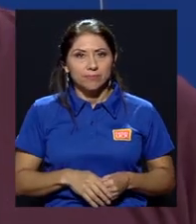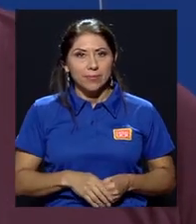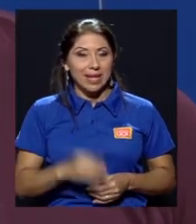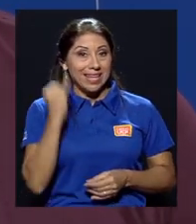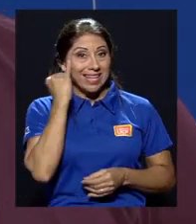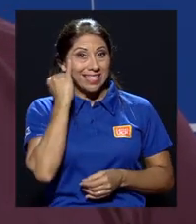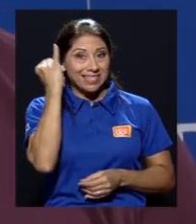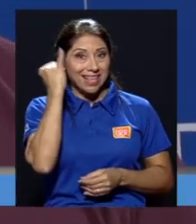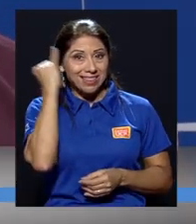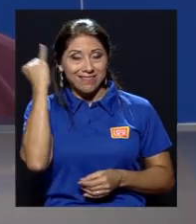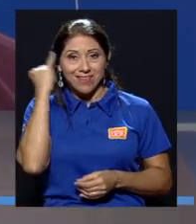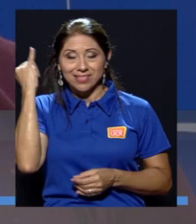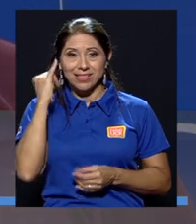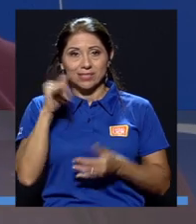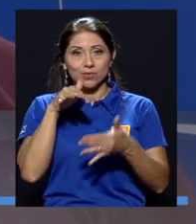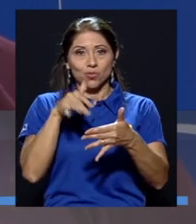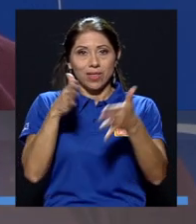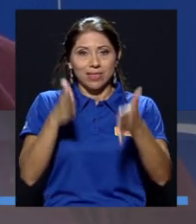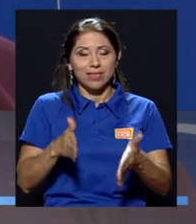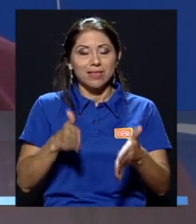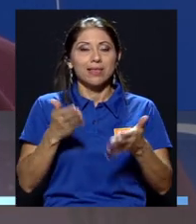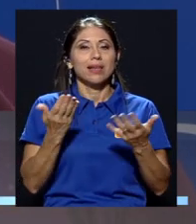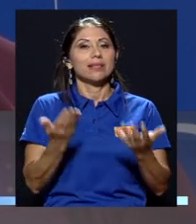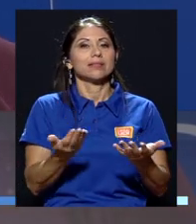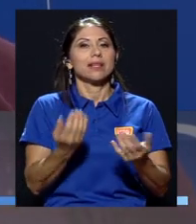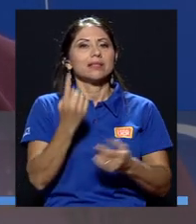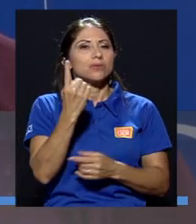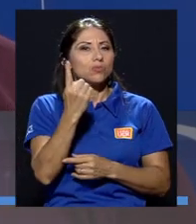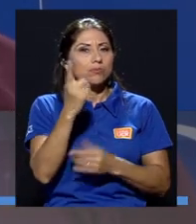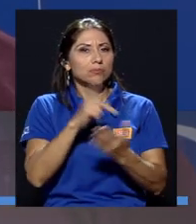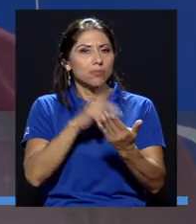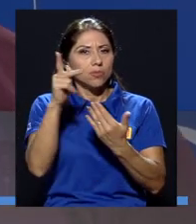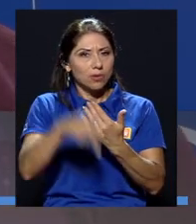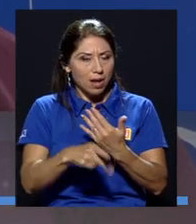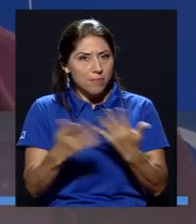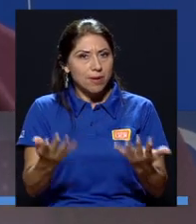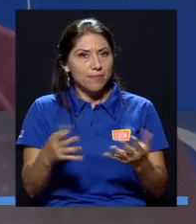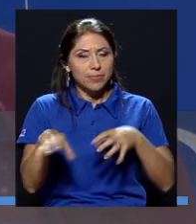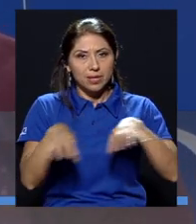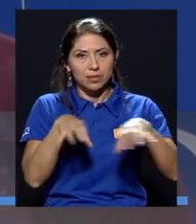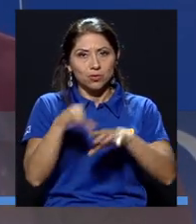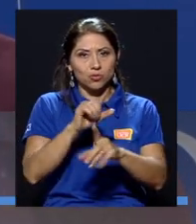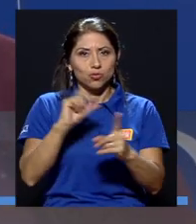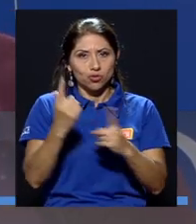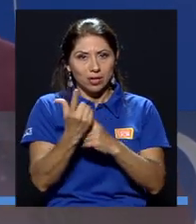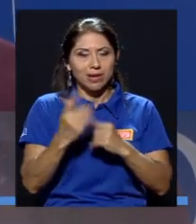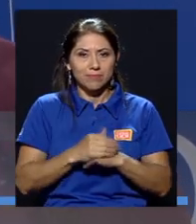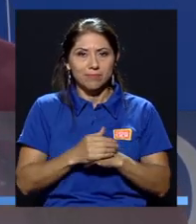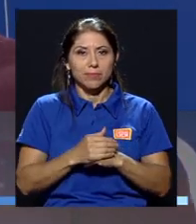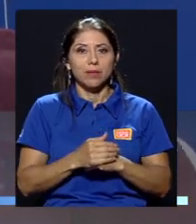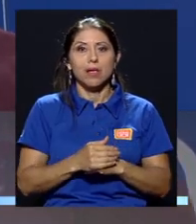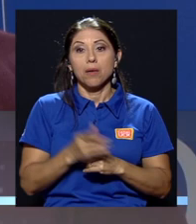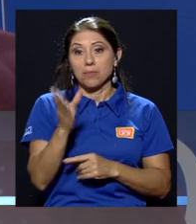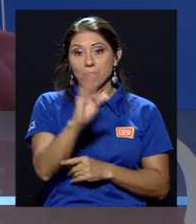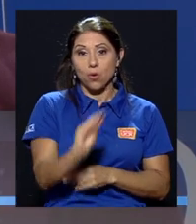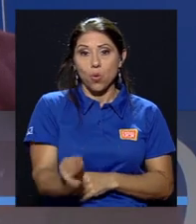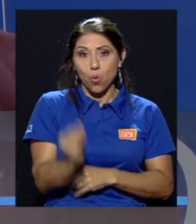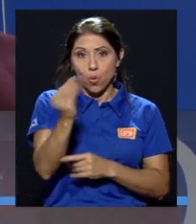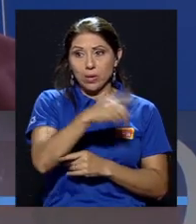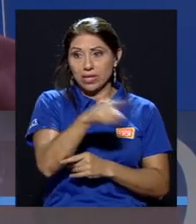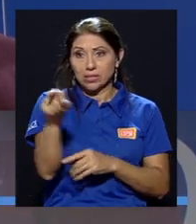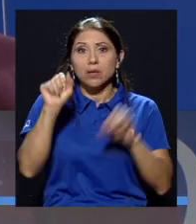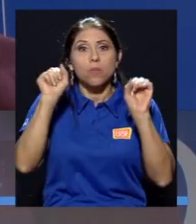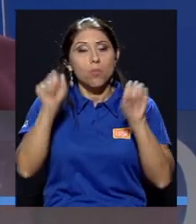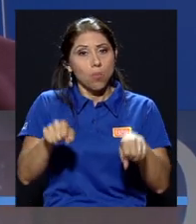iniciativas estudiantiles es un programa de acción social que le permite a jóvenes poder